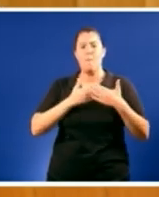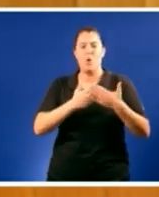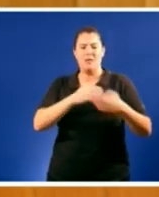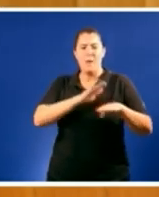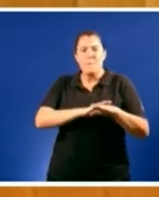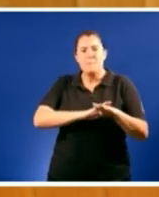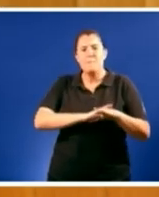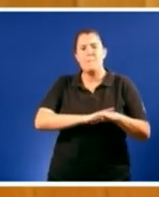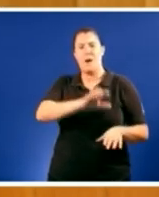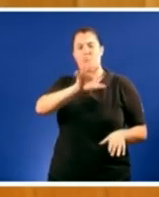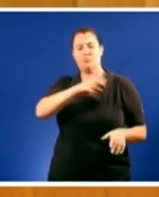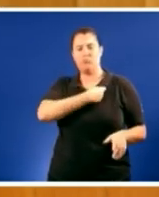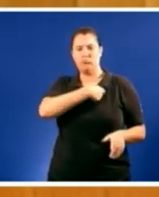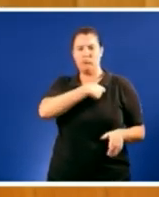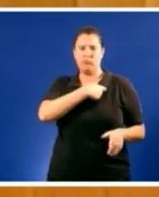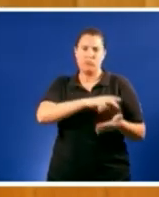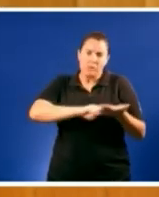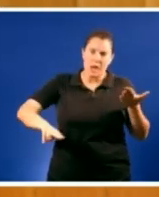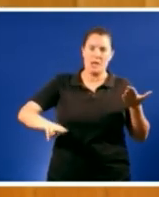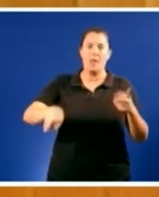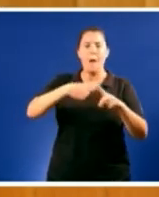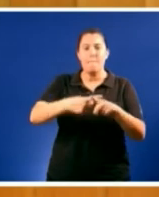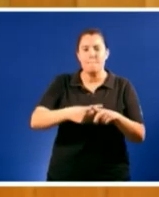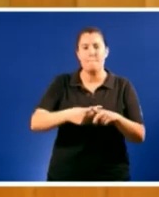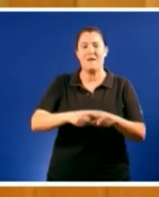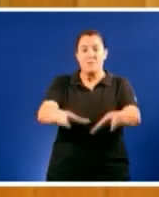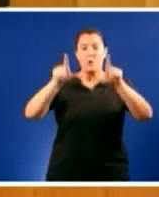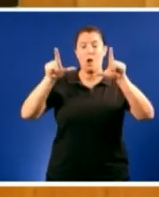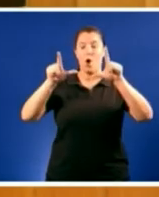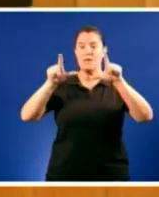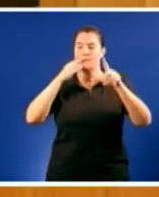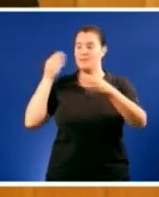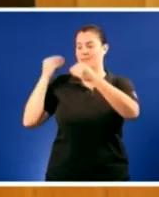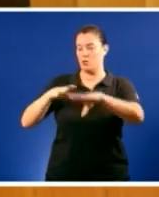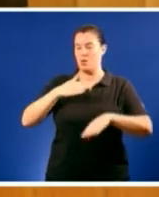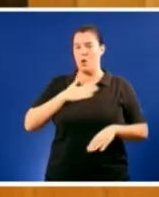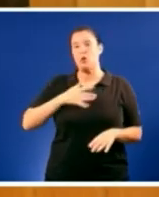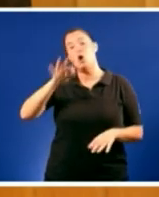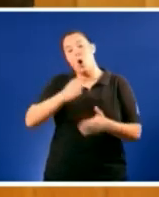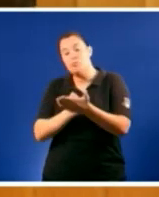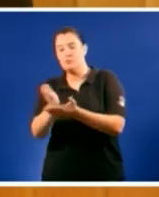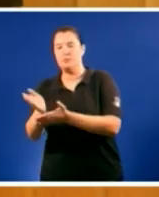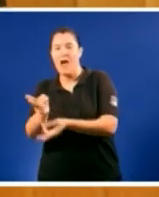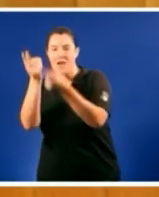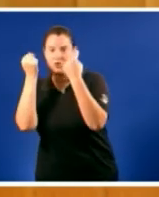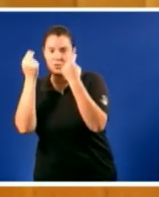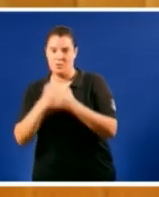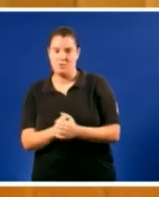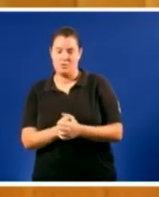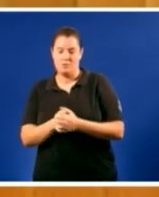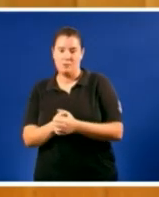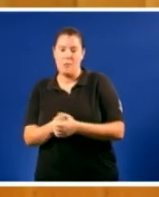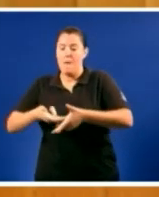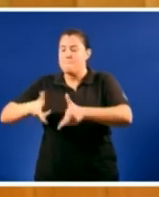de sermos protagonistas da nosa historia ou ben a opción da sumisión de permitir